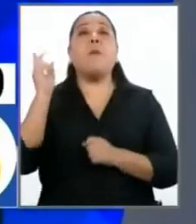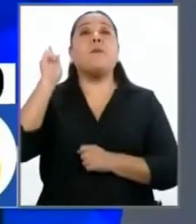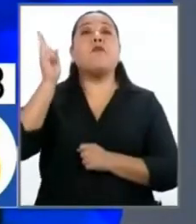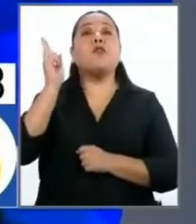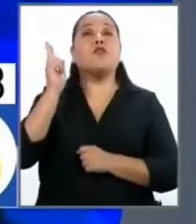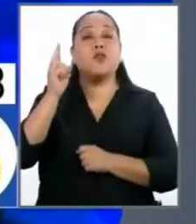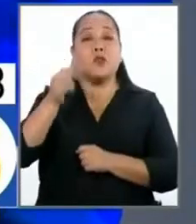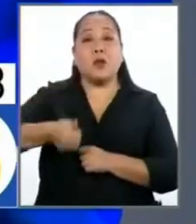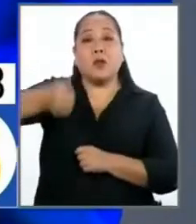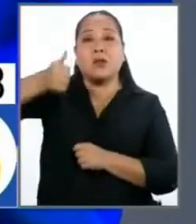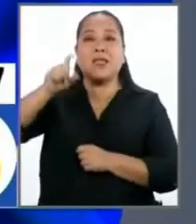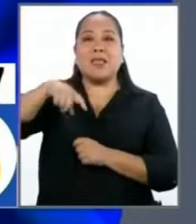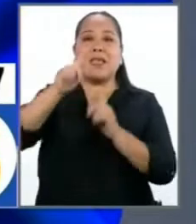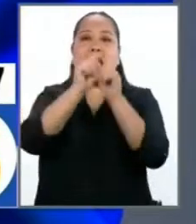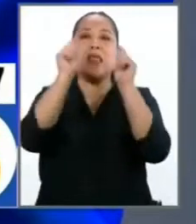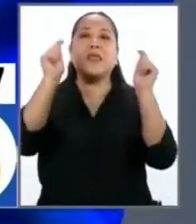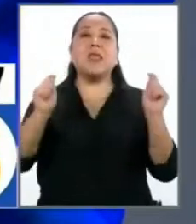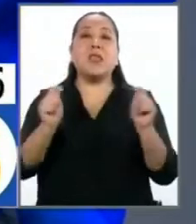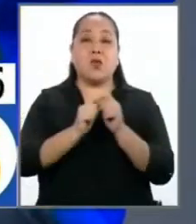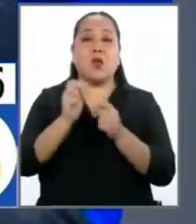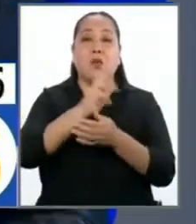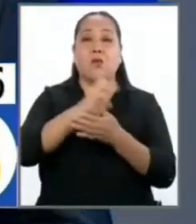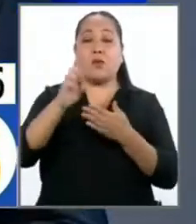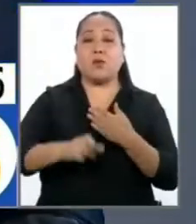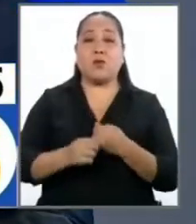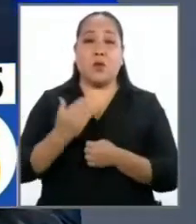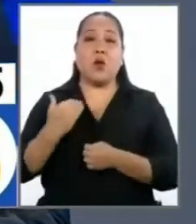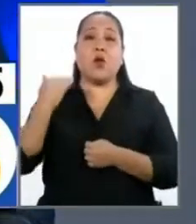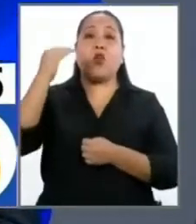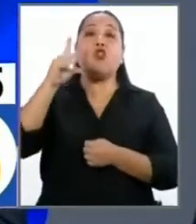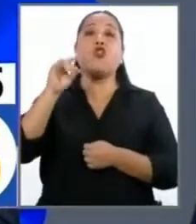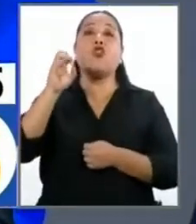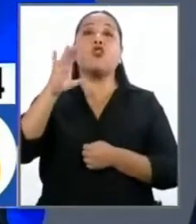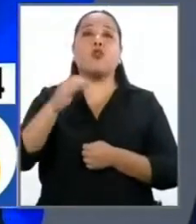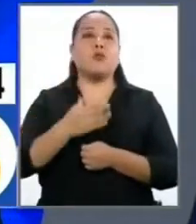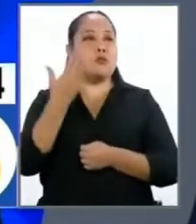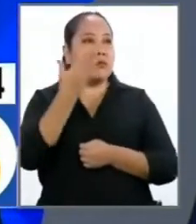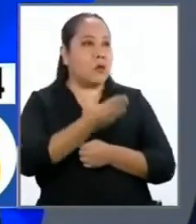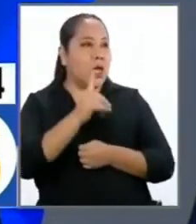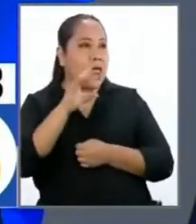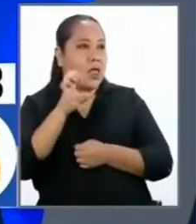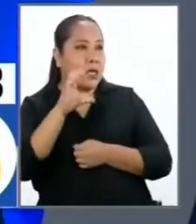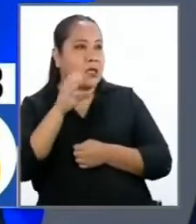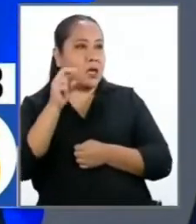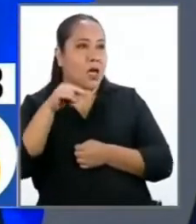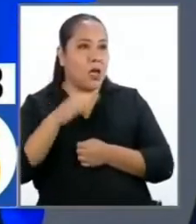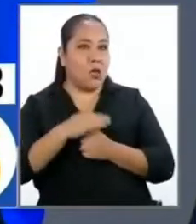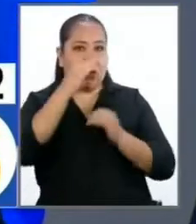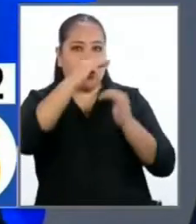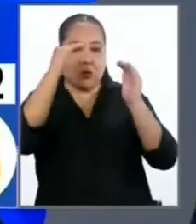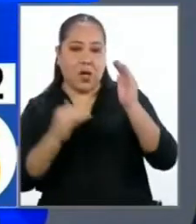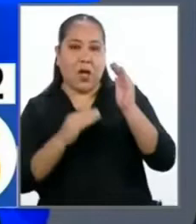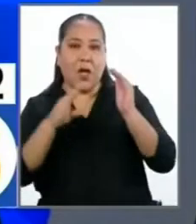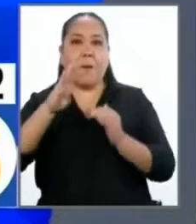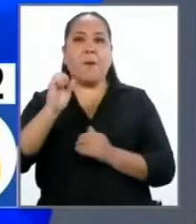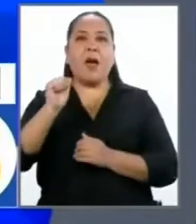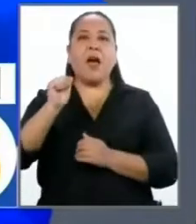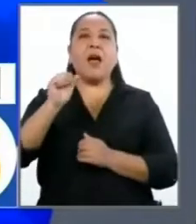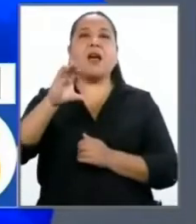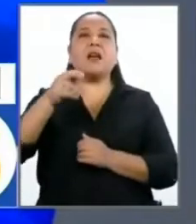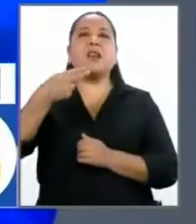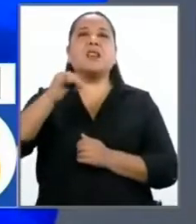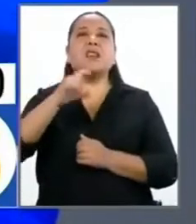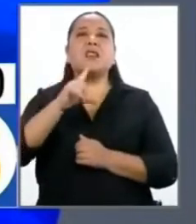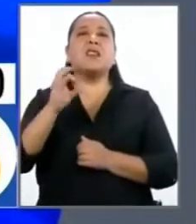se requiere título profesional, grado de doctor. Pero usted, señor Lercano, tiene grado de bachiller. ¿Cómo